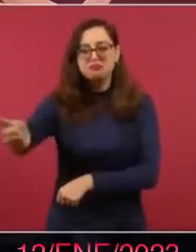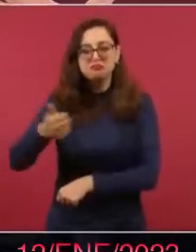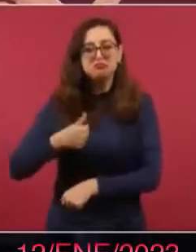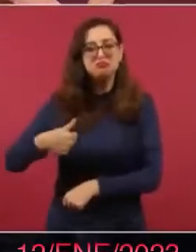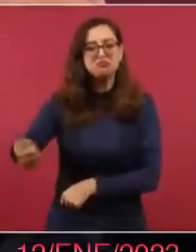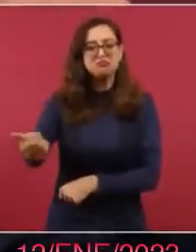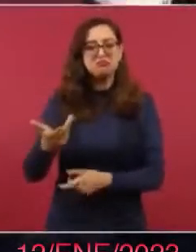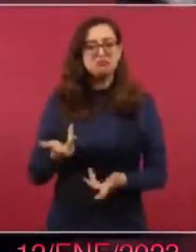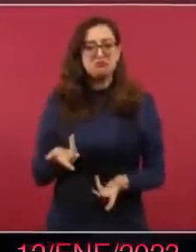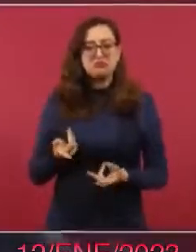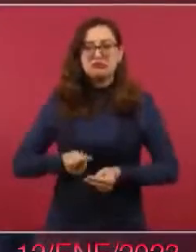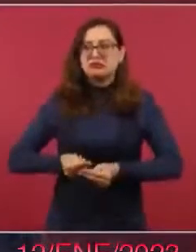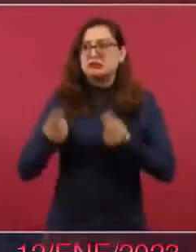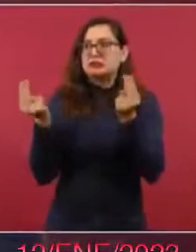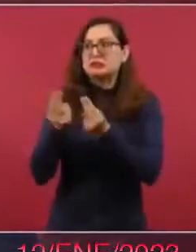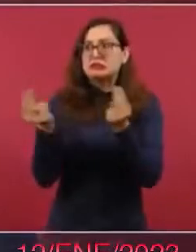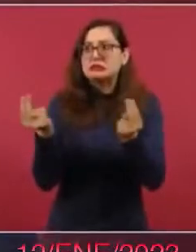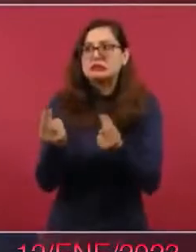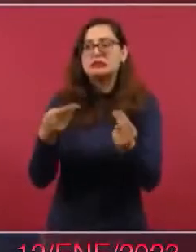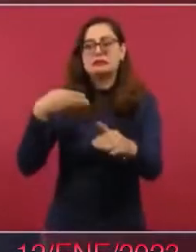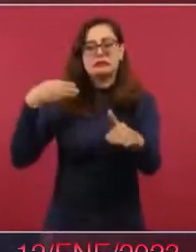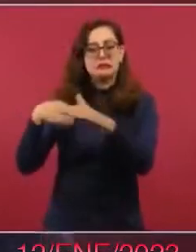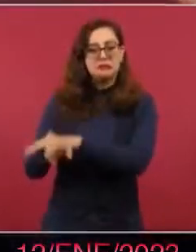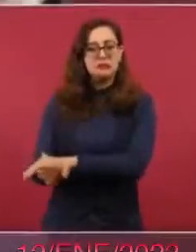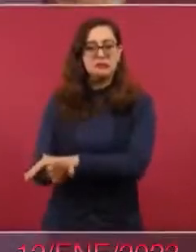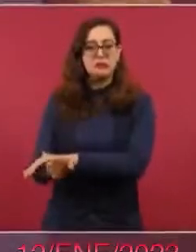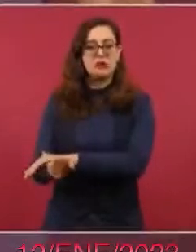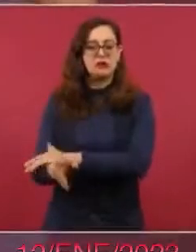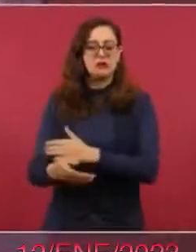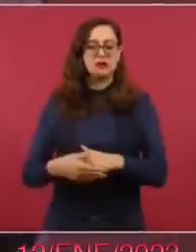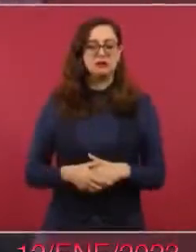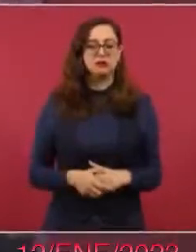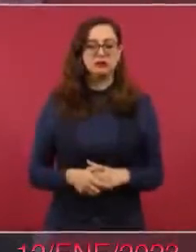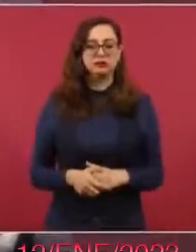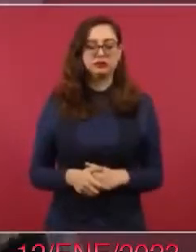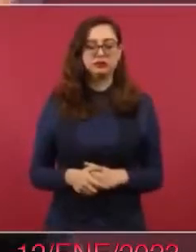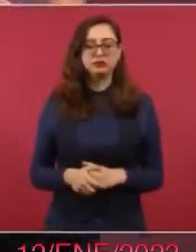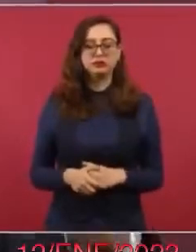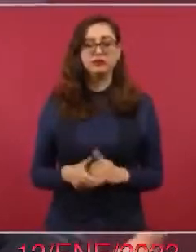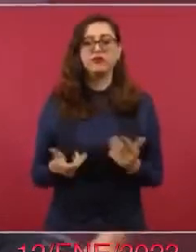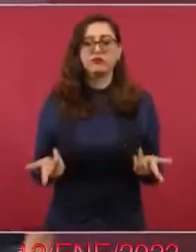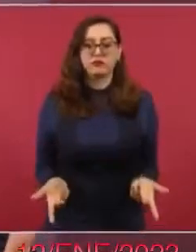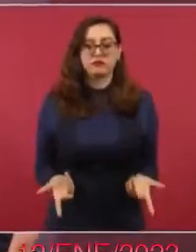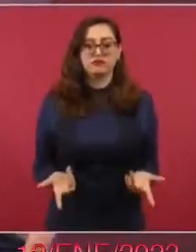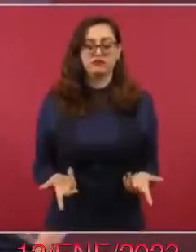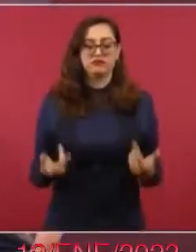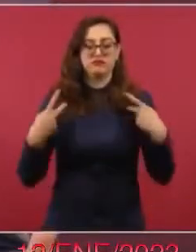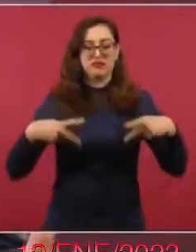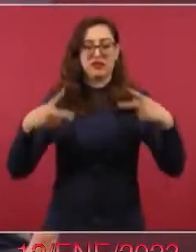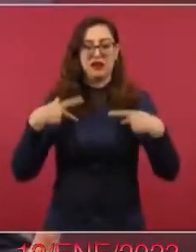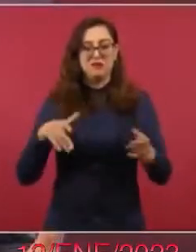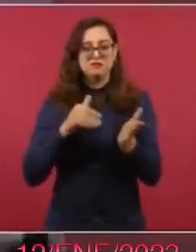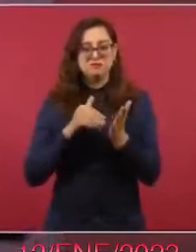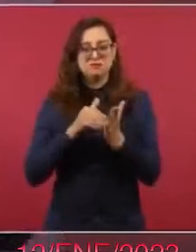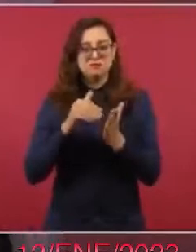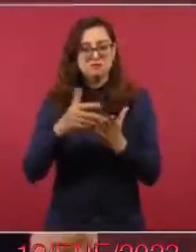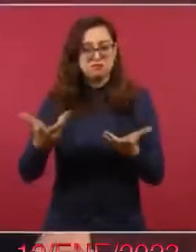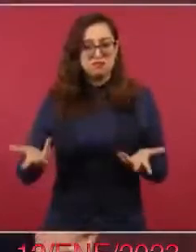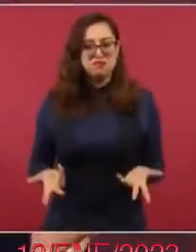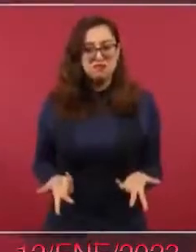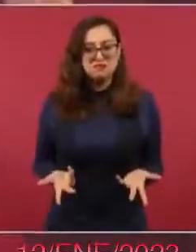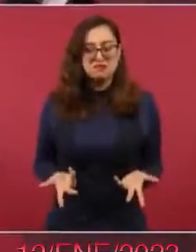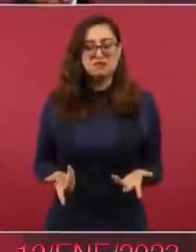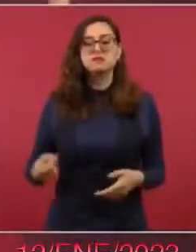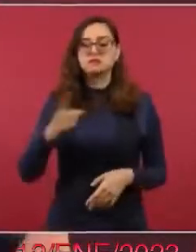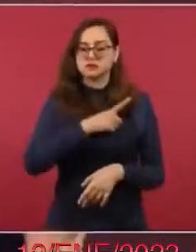tienen la necesidad de trasladarse en el metro y son millones. Tenemos que